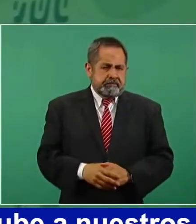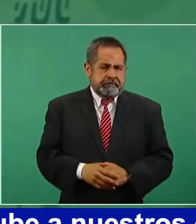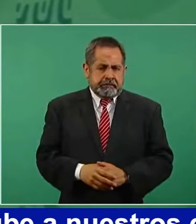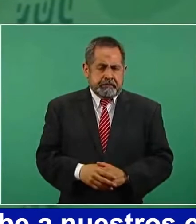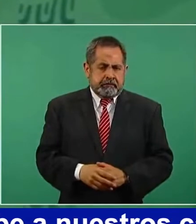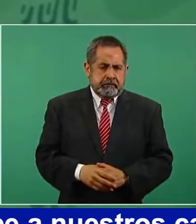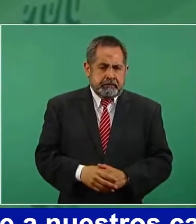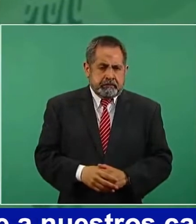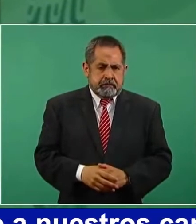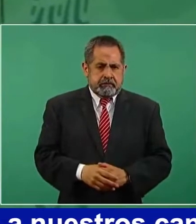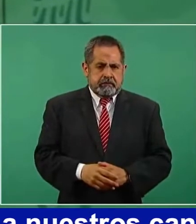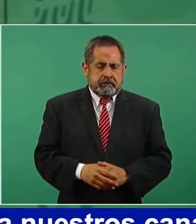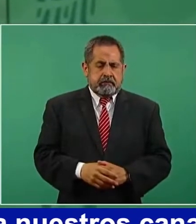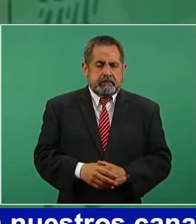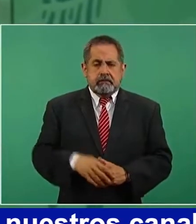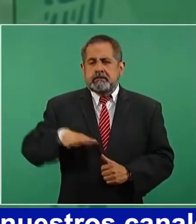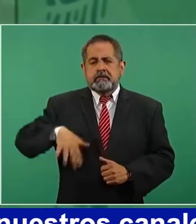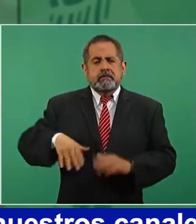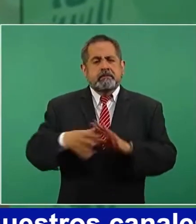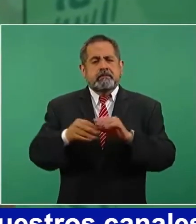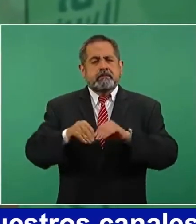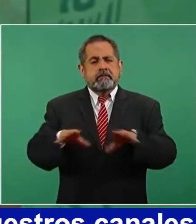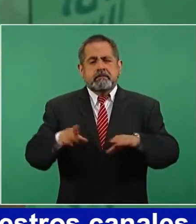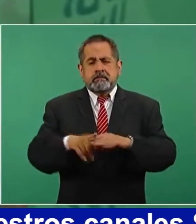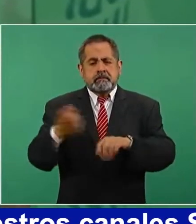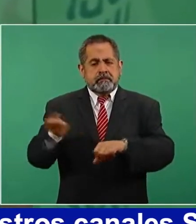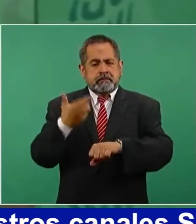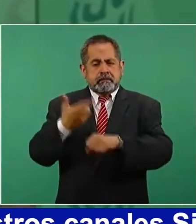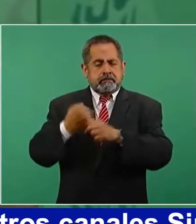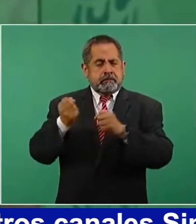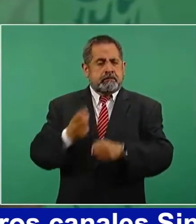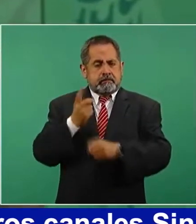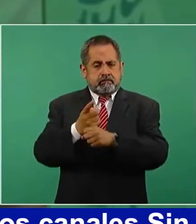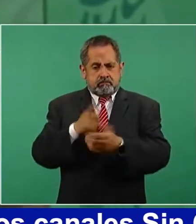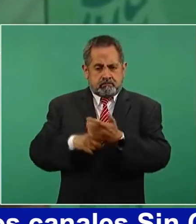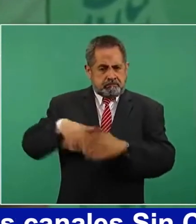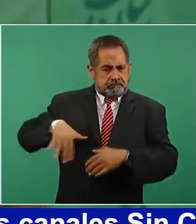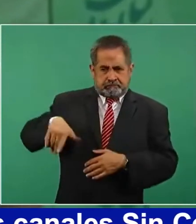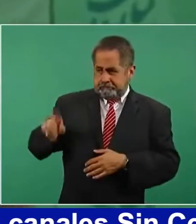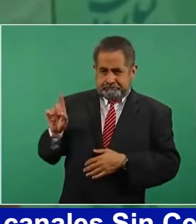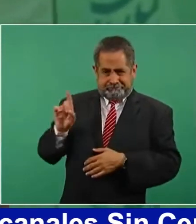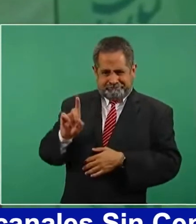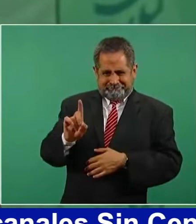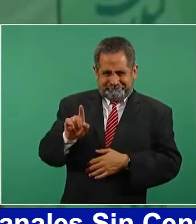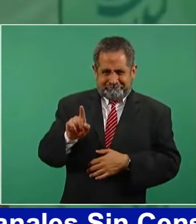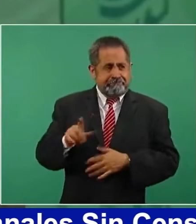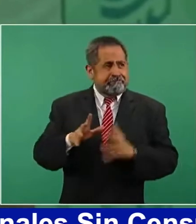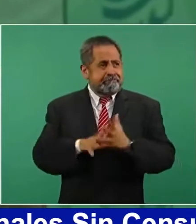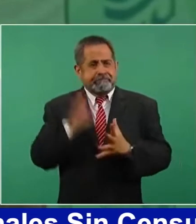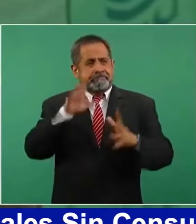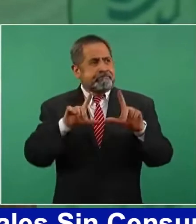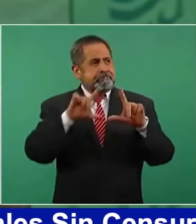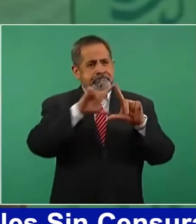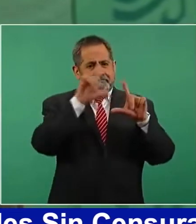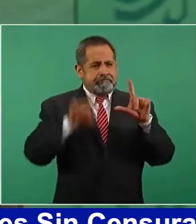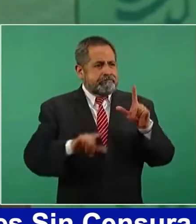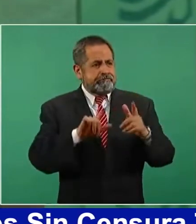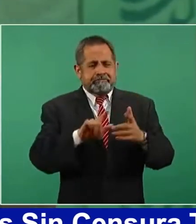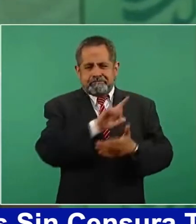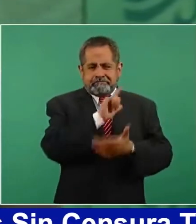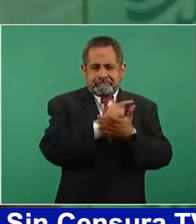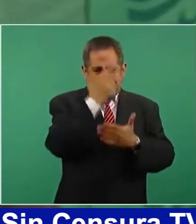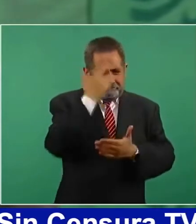que, como lo informó la secretaria de Seguridad, en casi todos los delitos